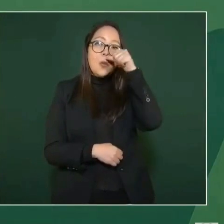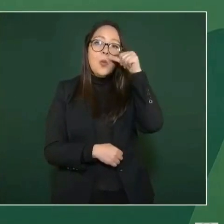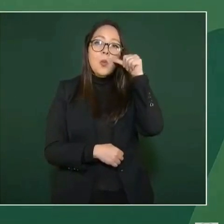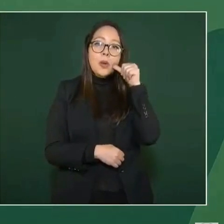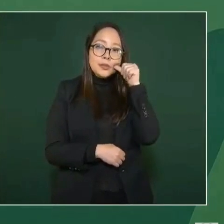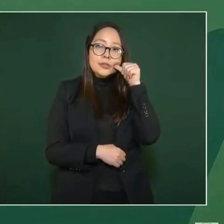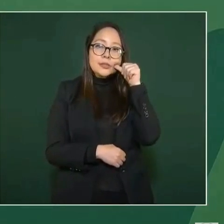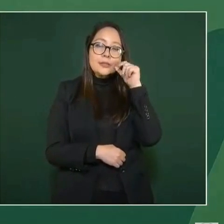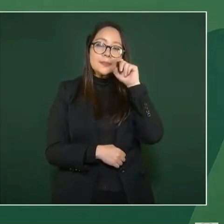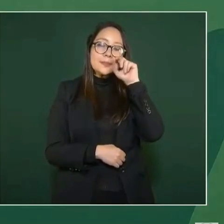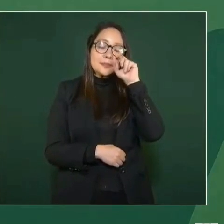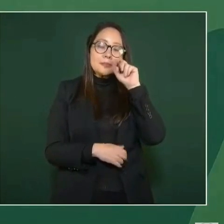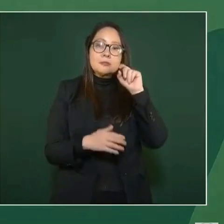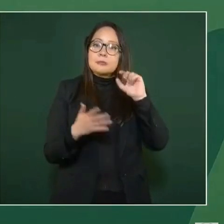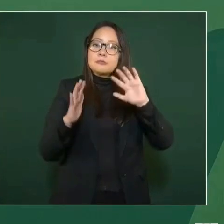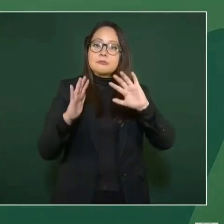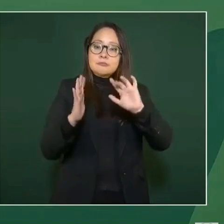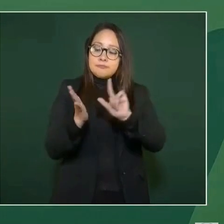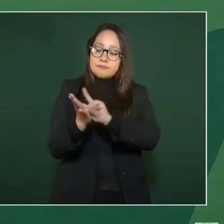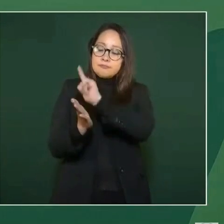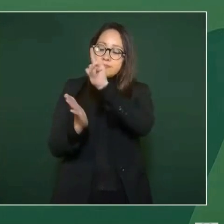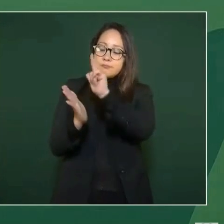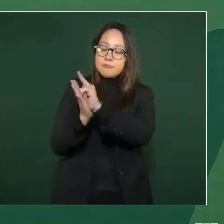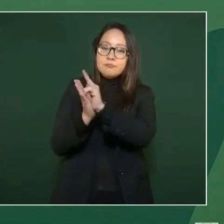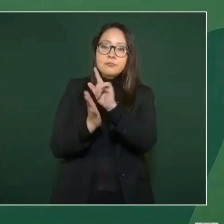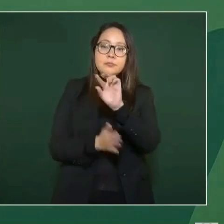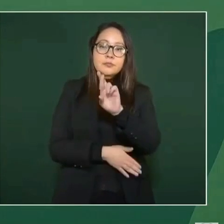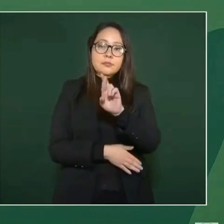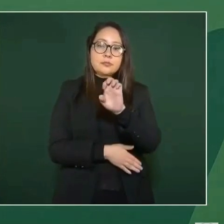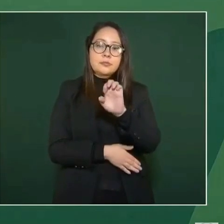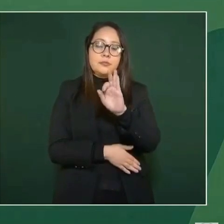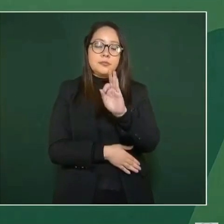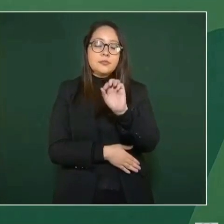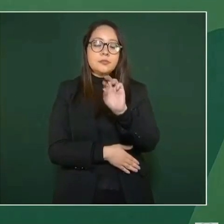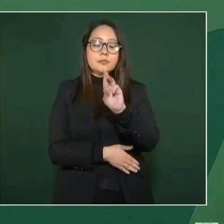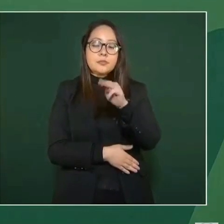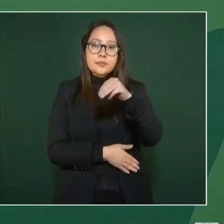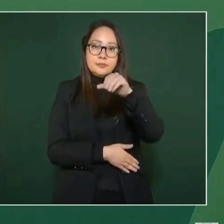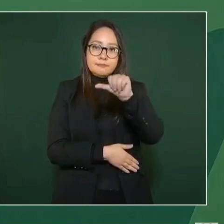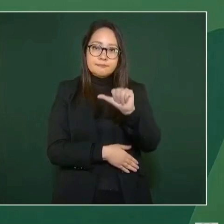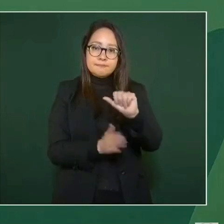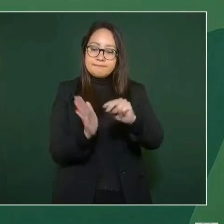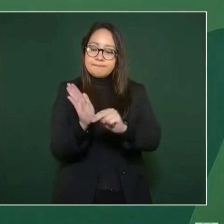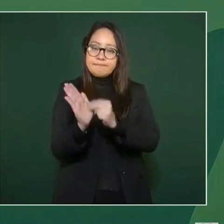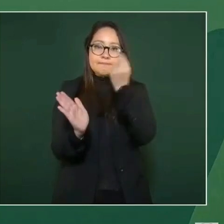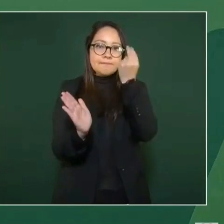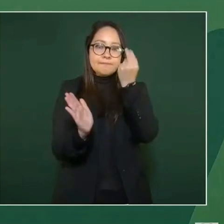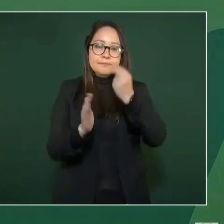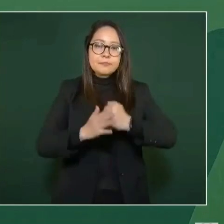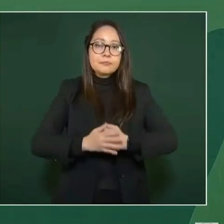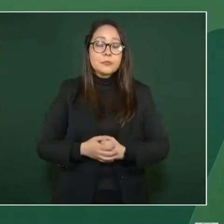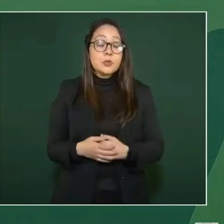las leyes de reforma. Es un edificio que